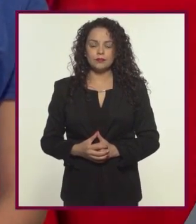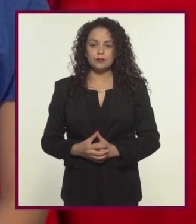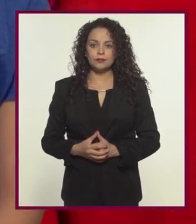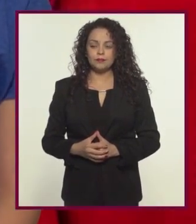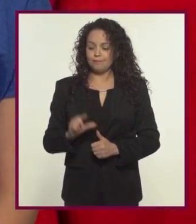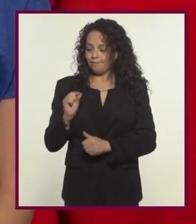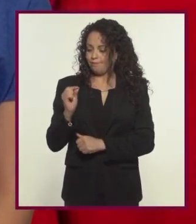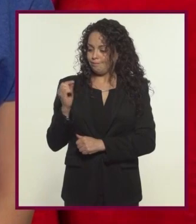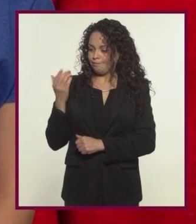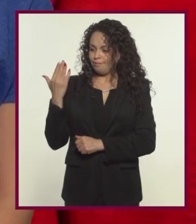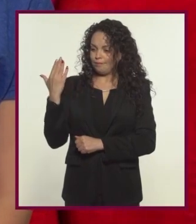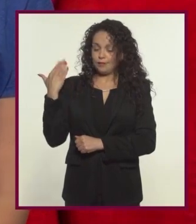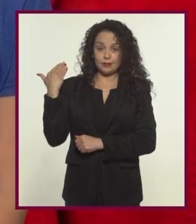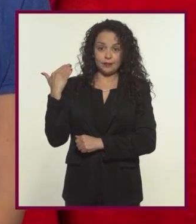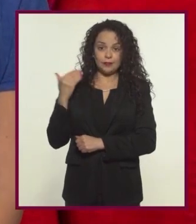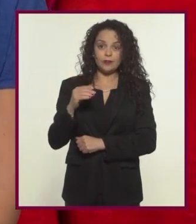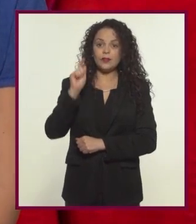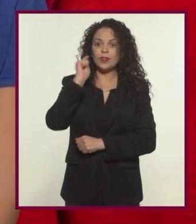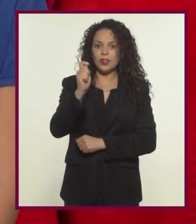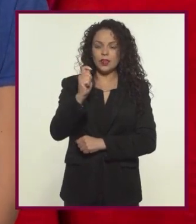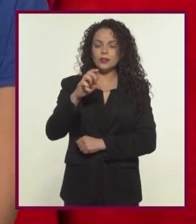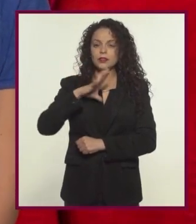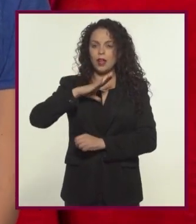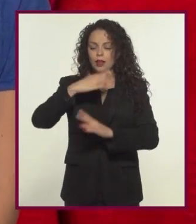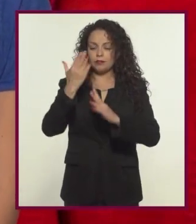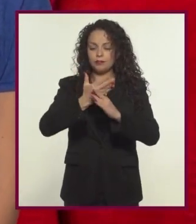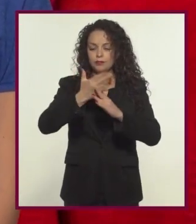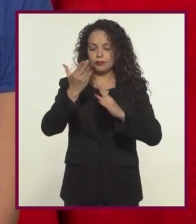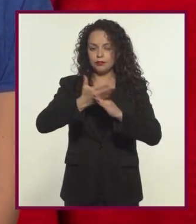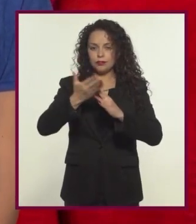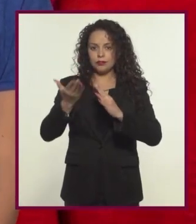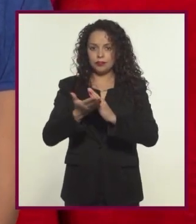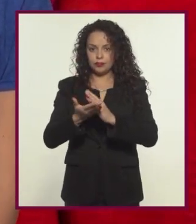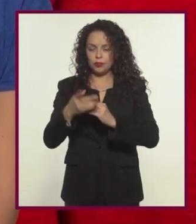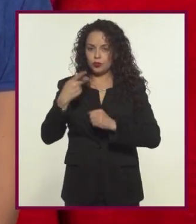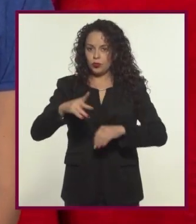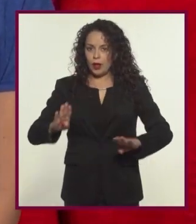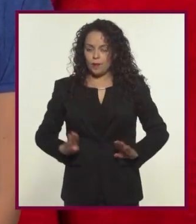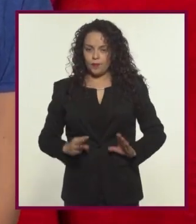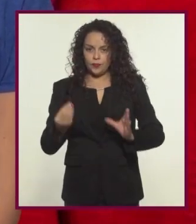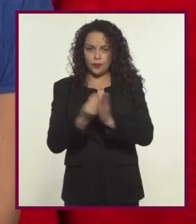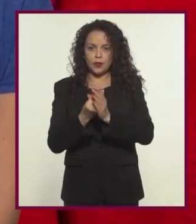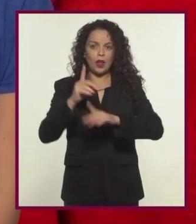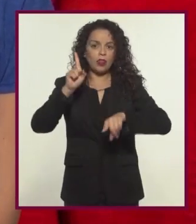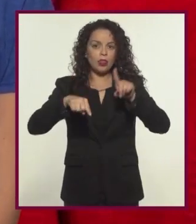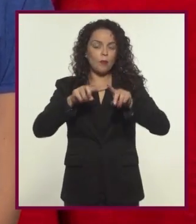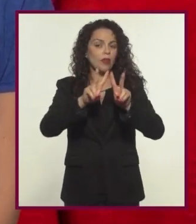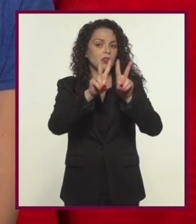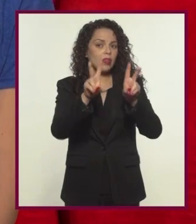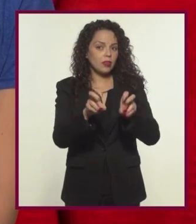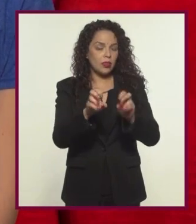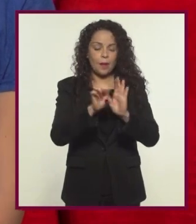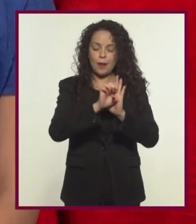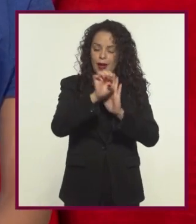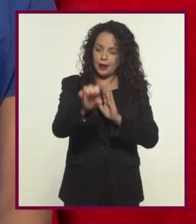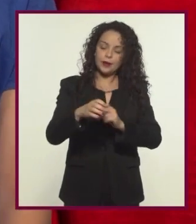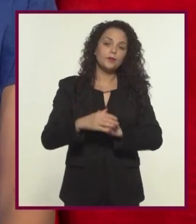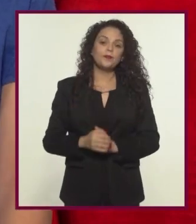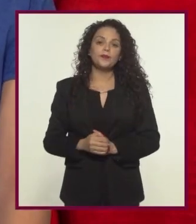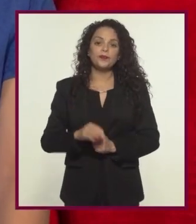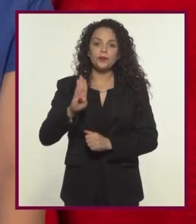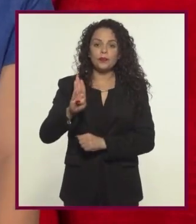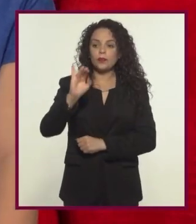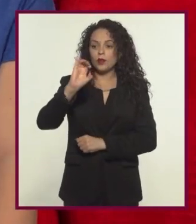Hasta hace no mucho tiempo, los documentales estaban divididos en categorías según los diferentes temas que trataban.